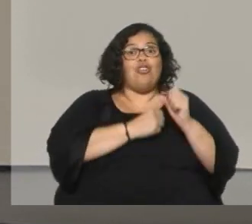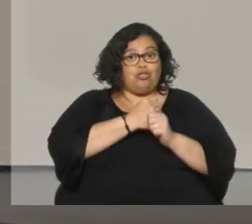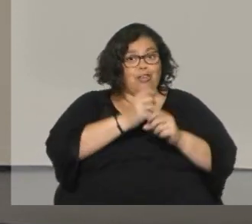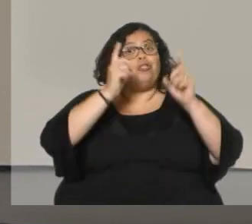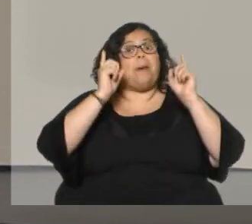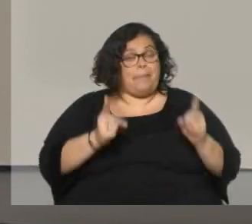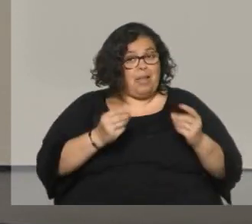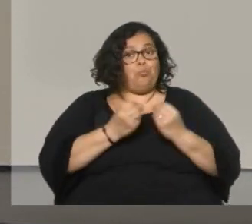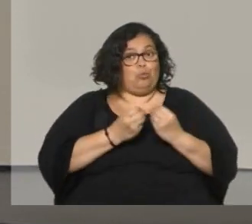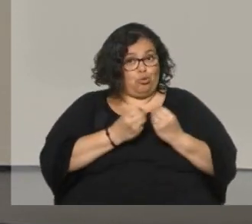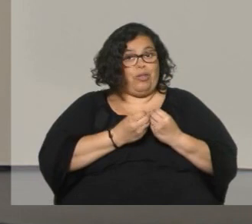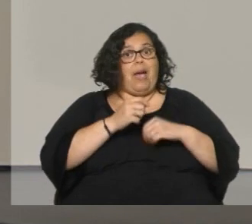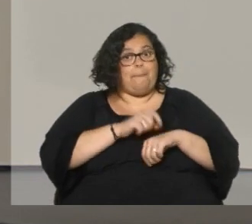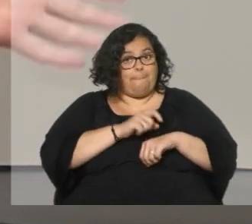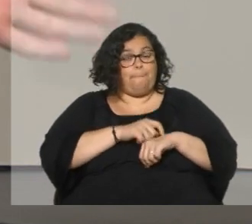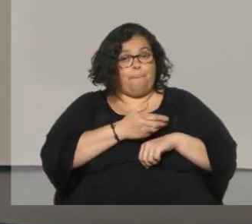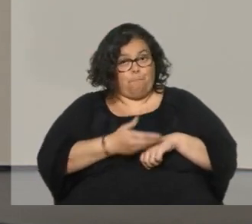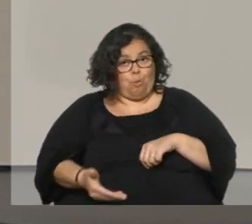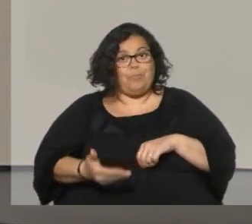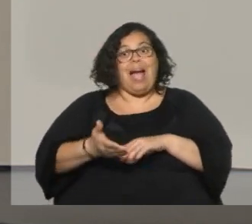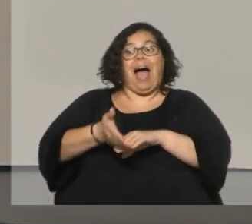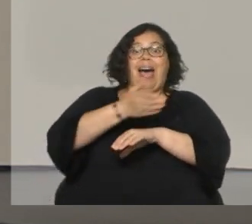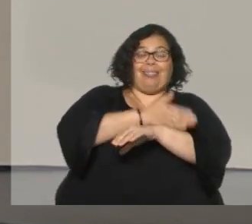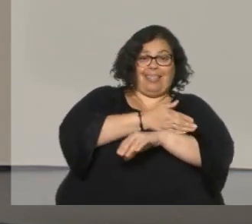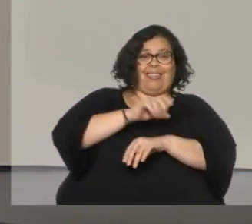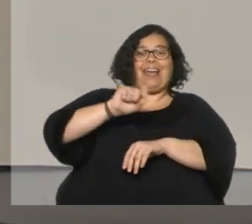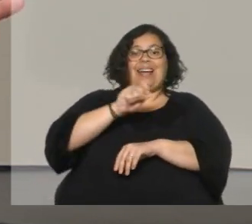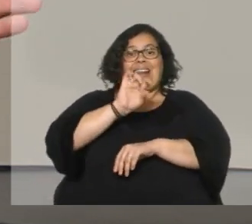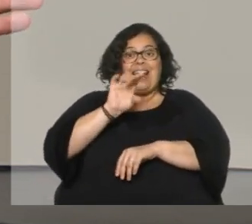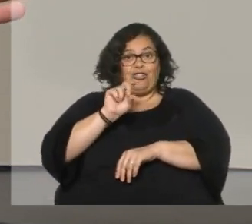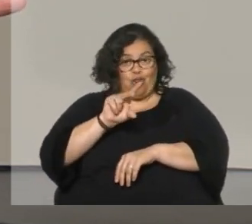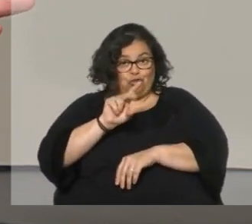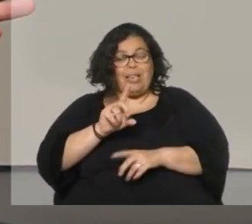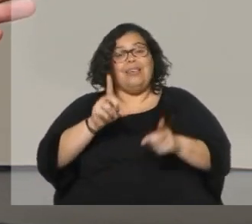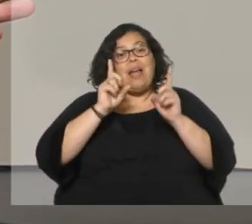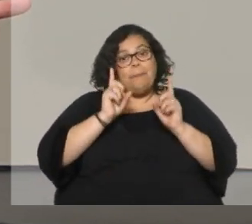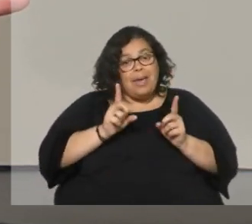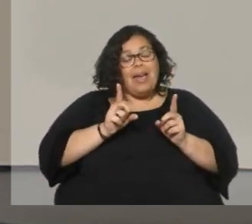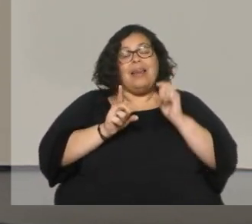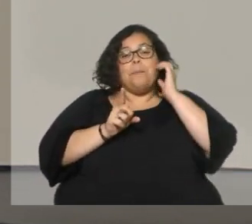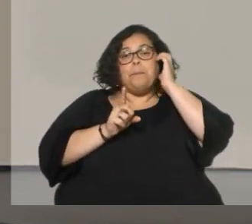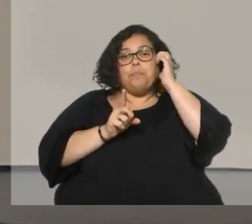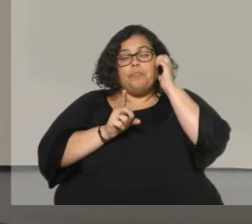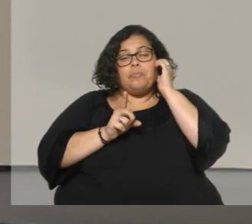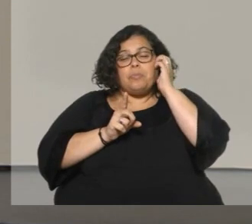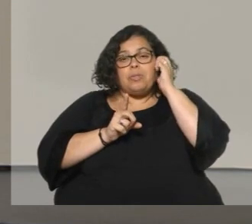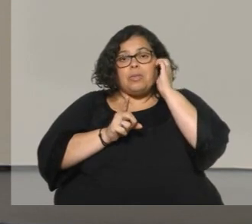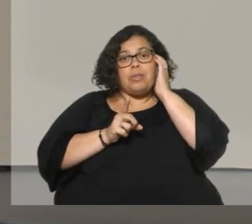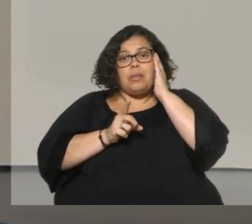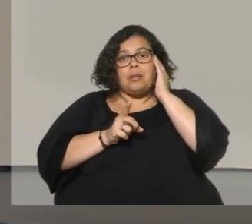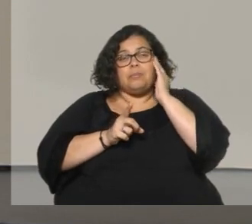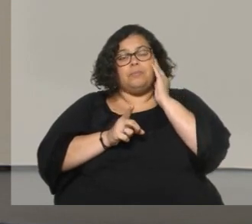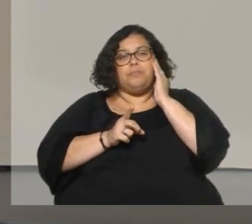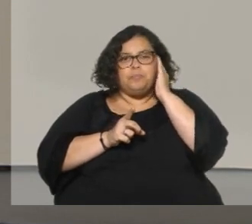dos ciclos hablo, el previo a Telemundo y el que parte de Telemundo